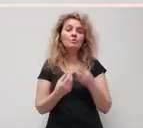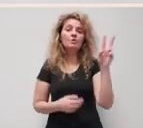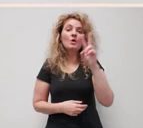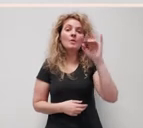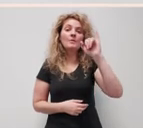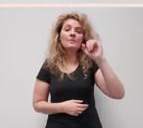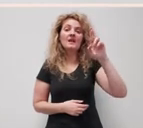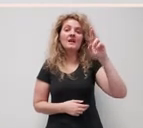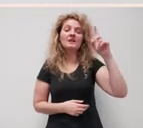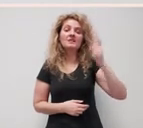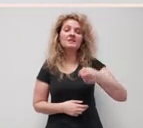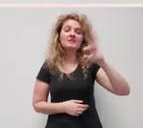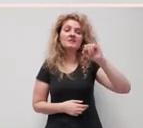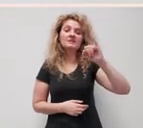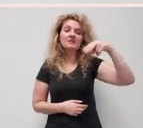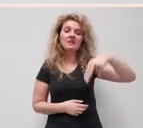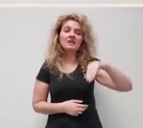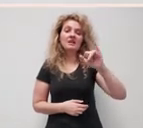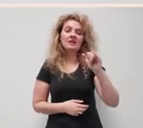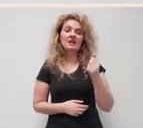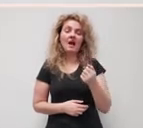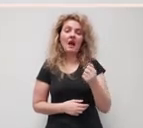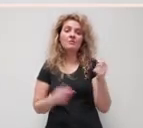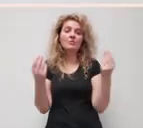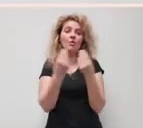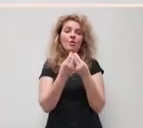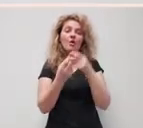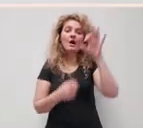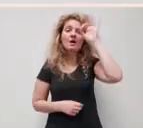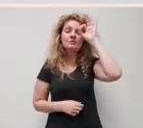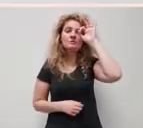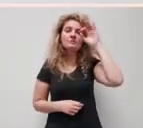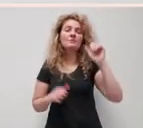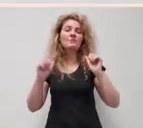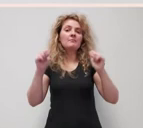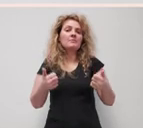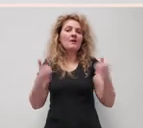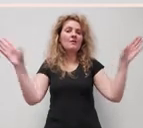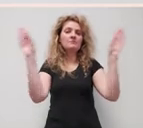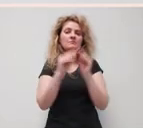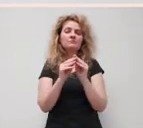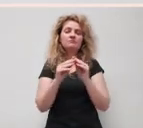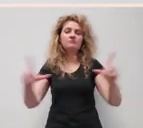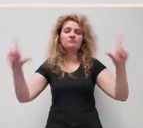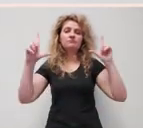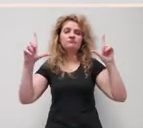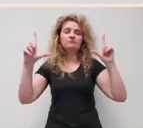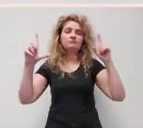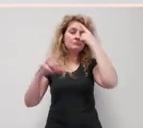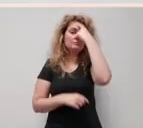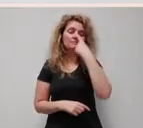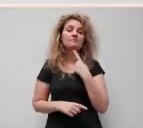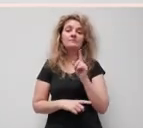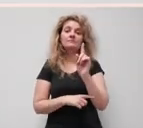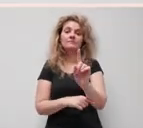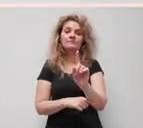comeza a sintetizar a súa representación. Destaca o feito de que agora luce un traxe negro